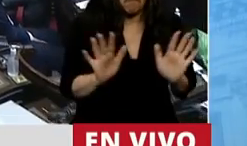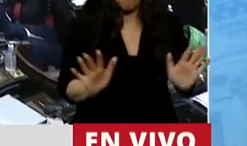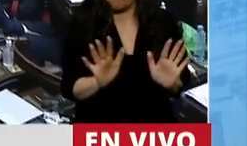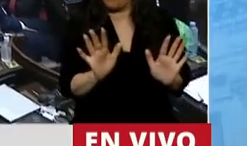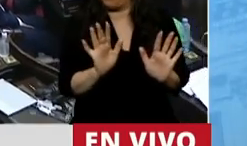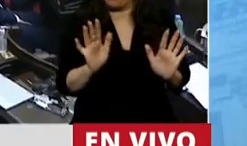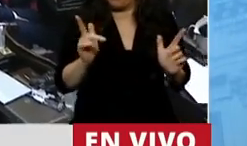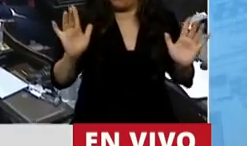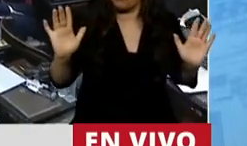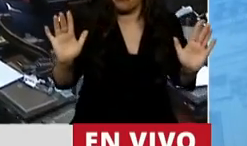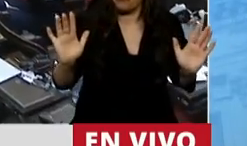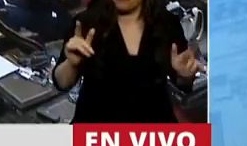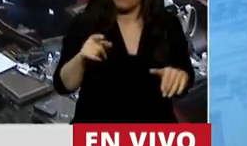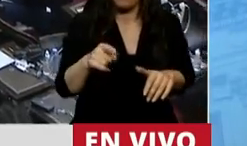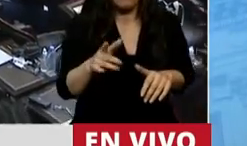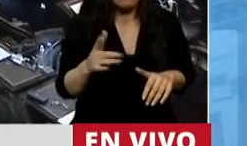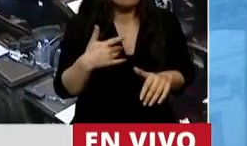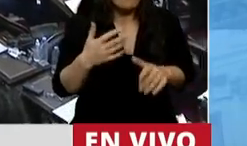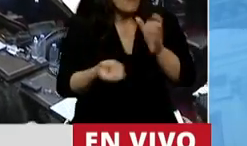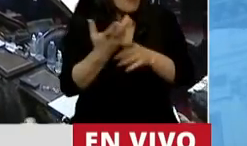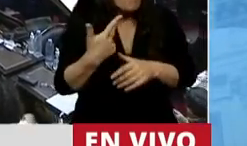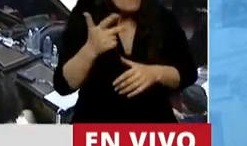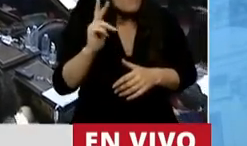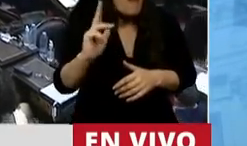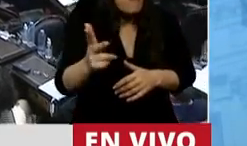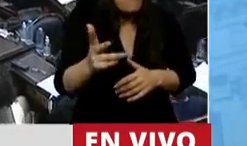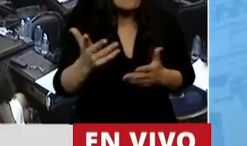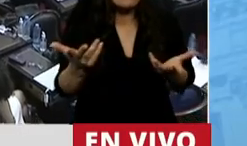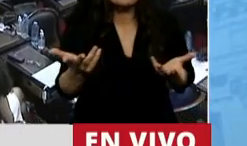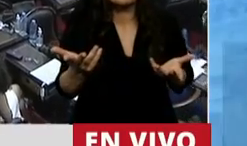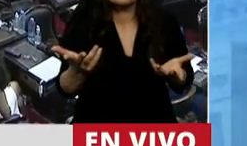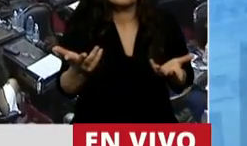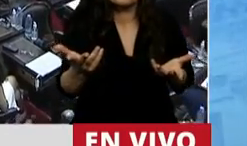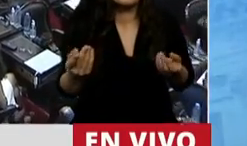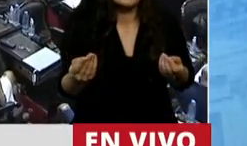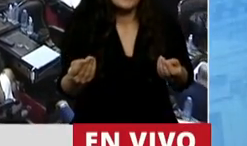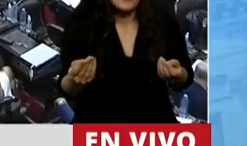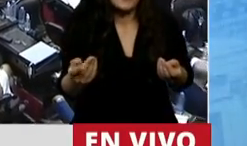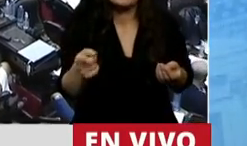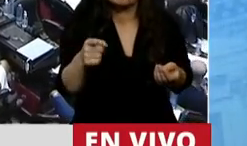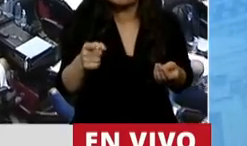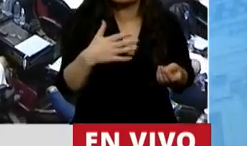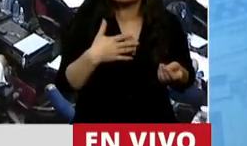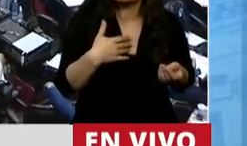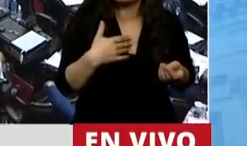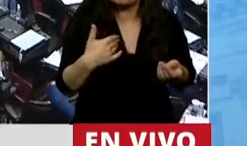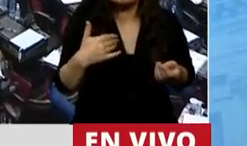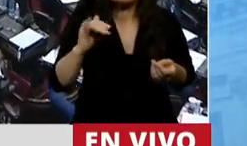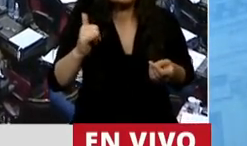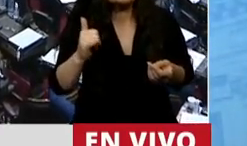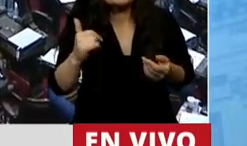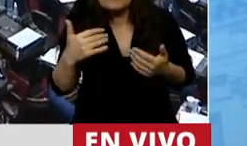dije que no se podía hacer demasiado duro, a pesar de estar a favor de la vida,